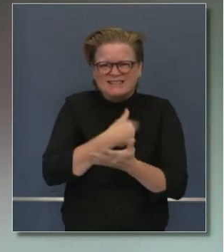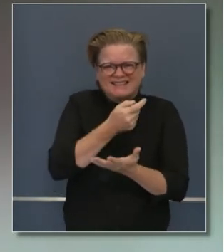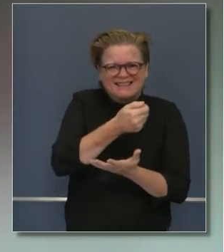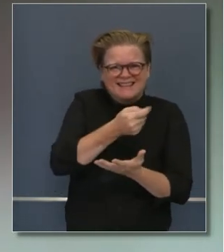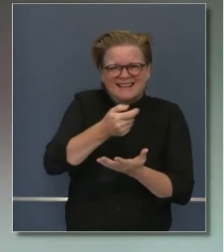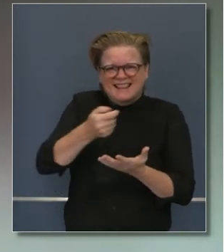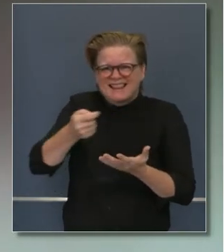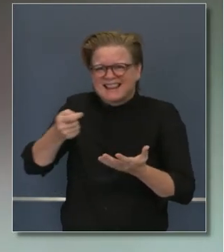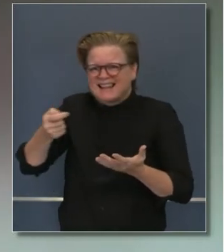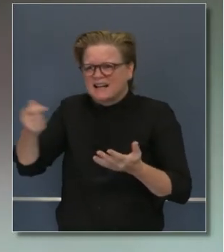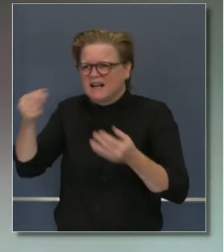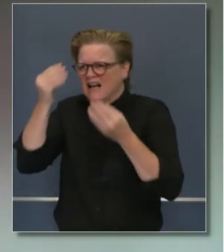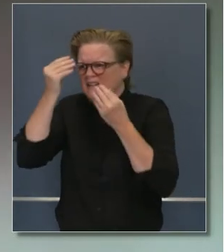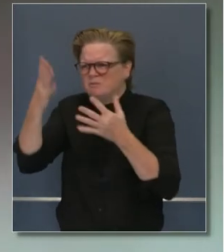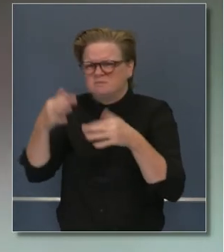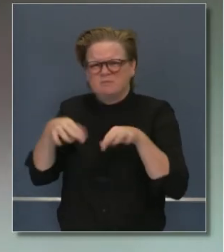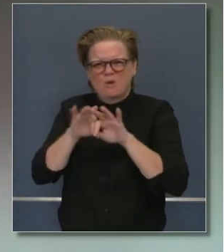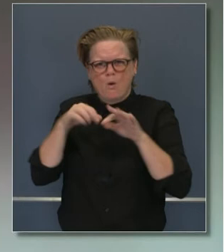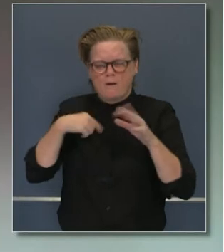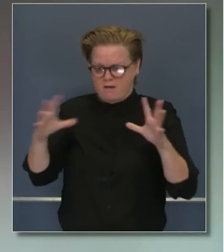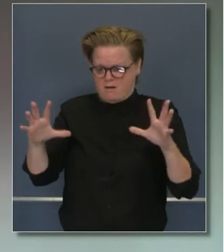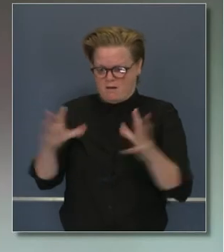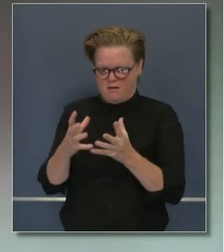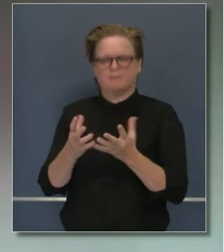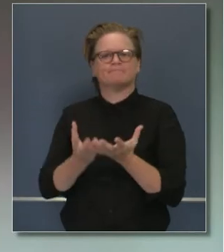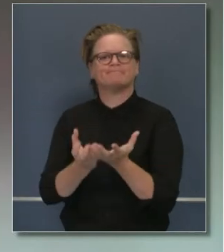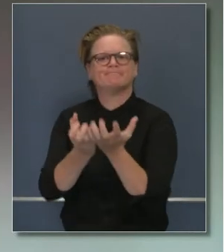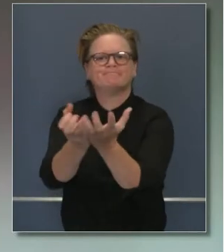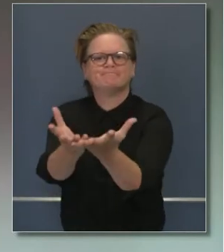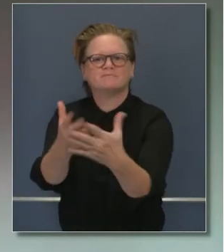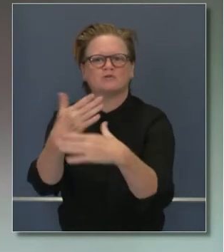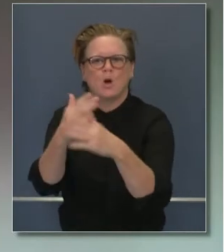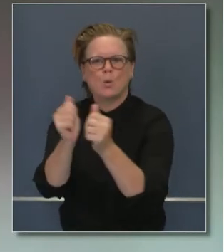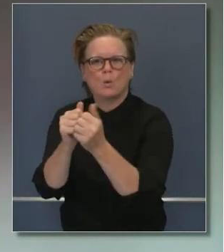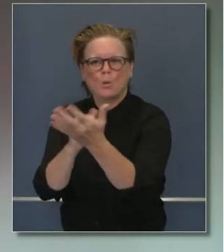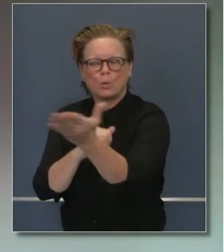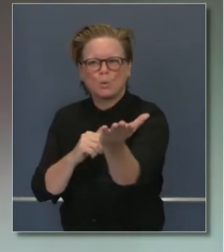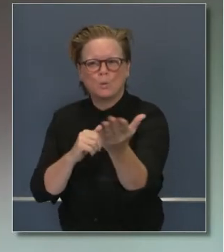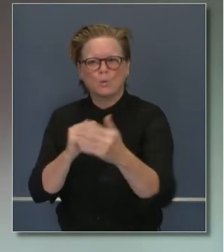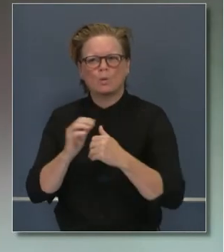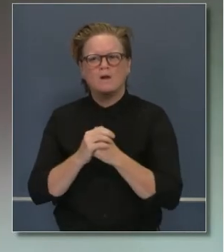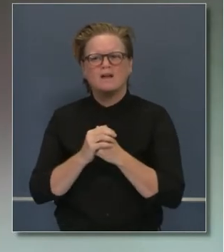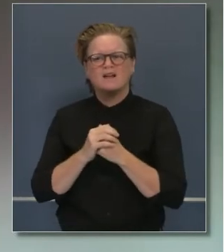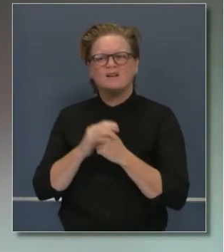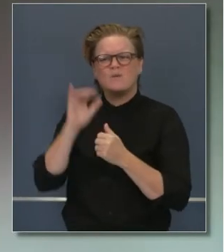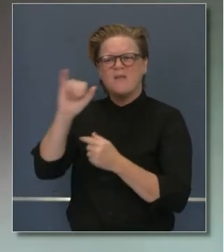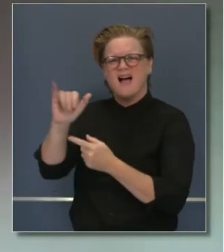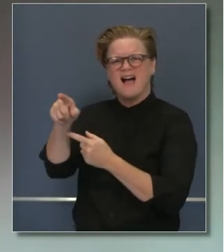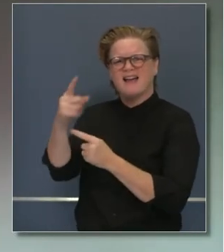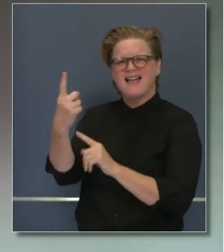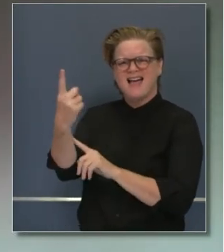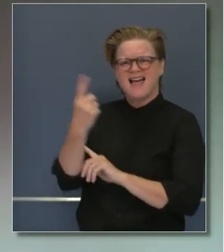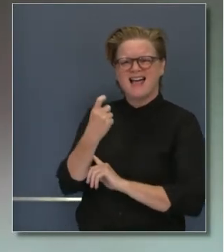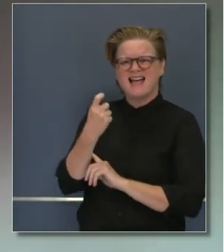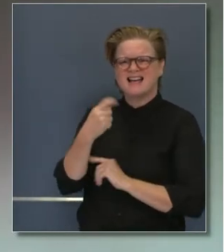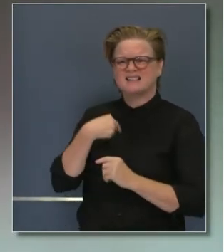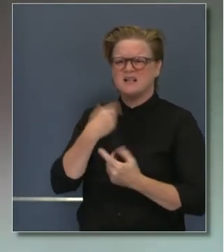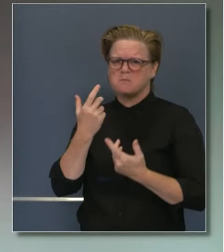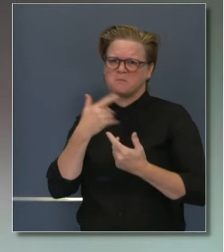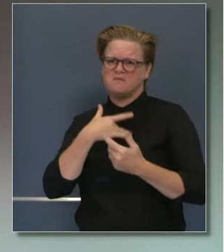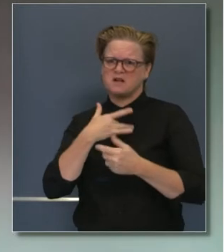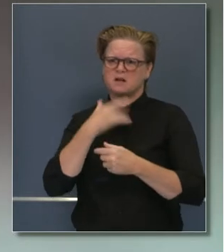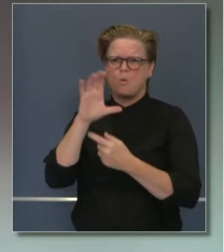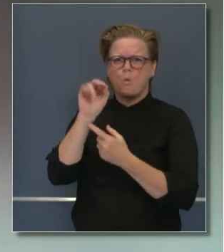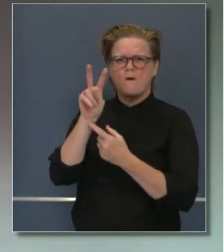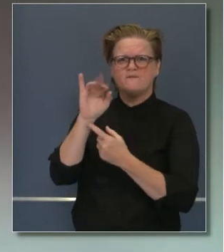detalles. Algunos nos preguntan por qué de 10 a 5 un reportero dijo COVID puede, sabe decir qué